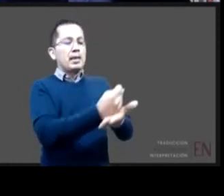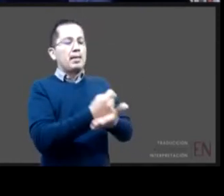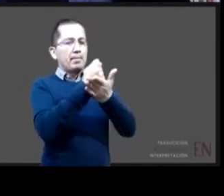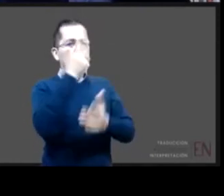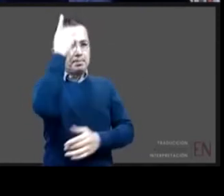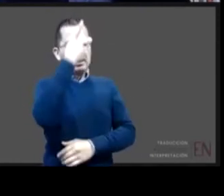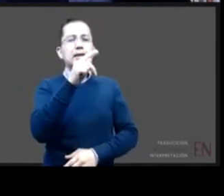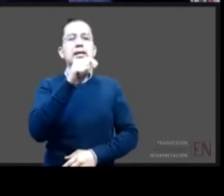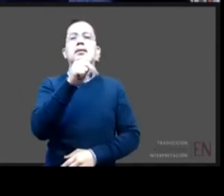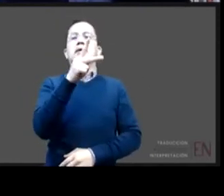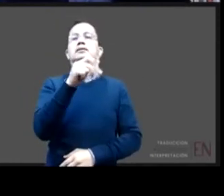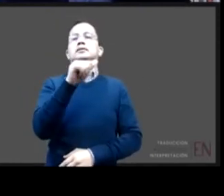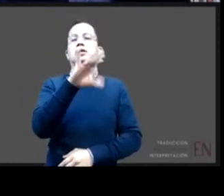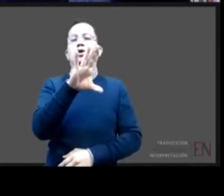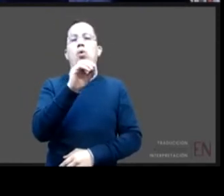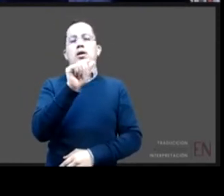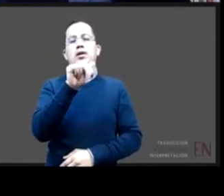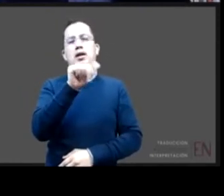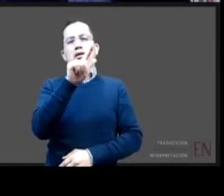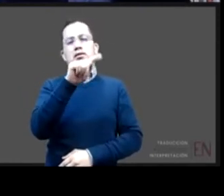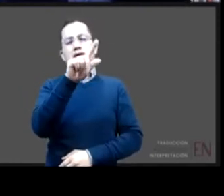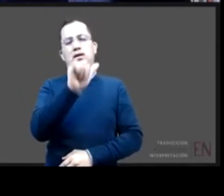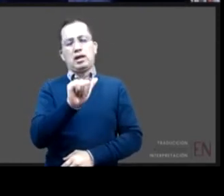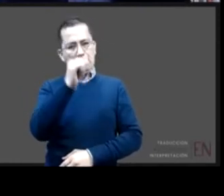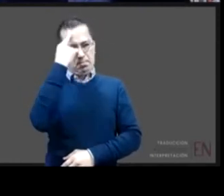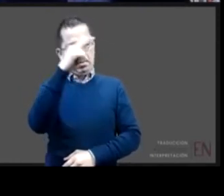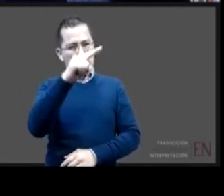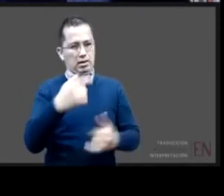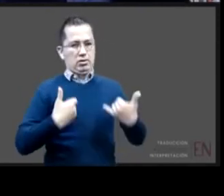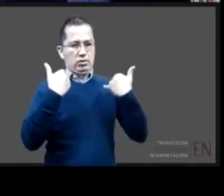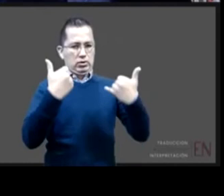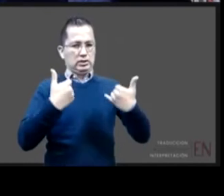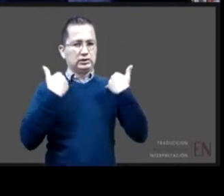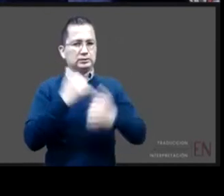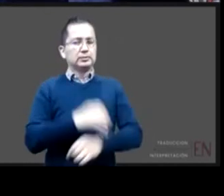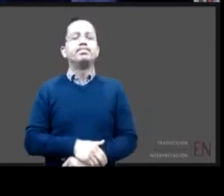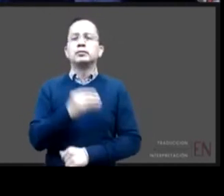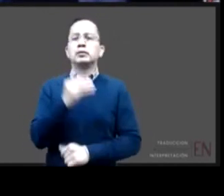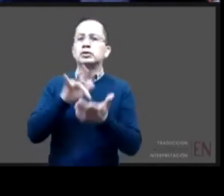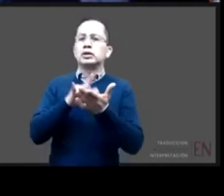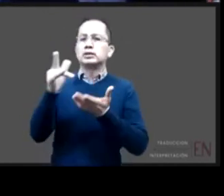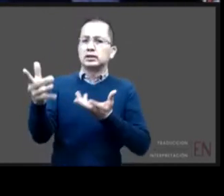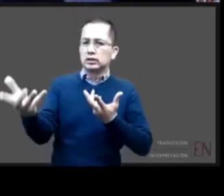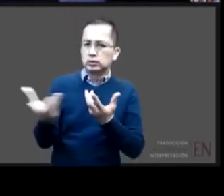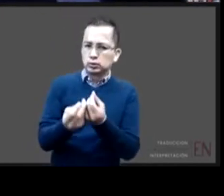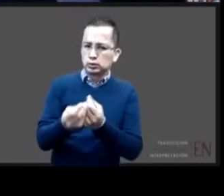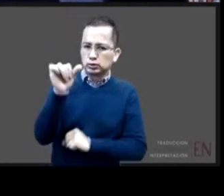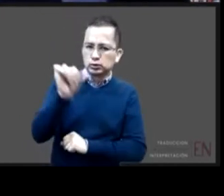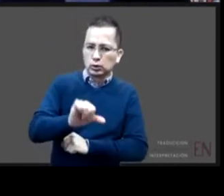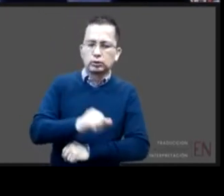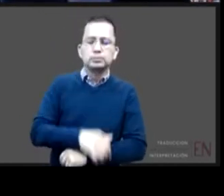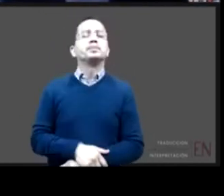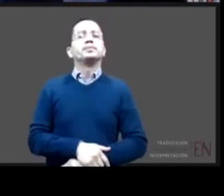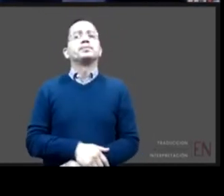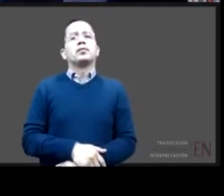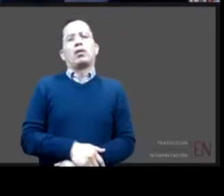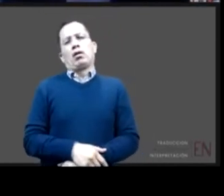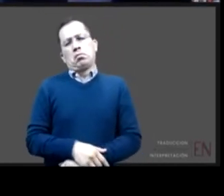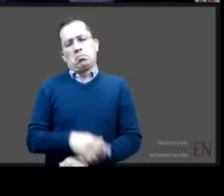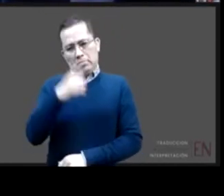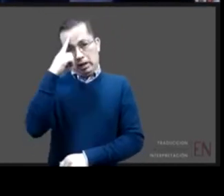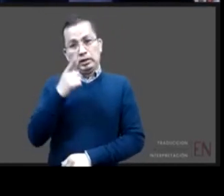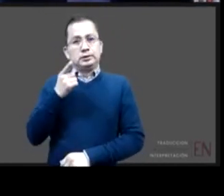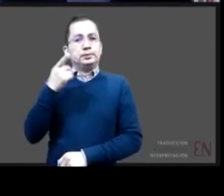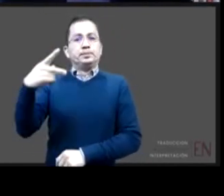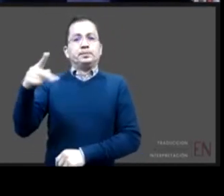adolescencia. Te agradecemos mucho que estés acá con nosotros, Alina, y que nos des también la perspectiva desde tu